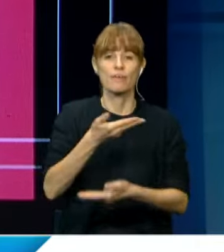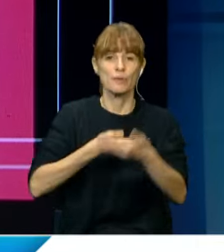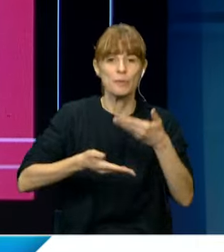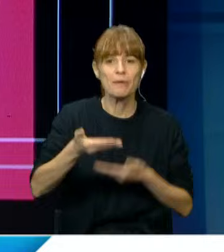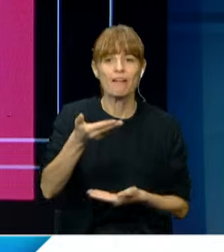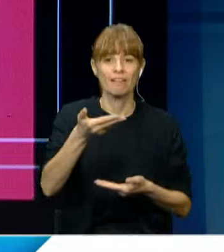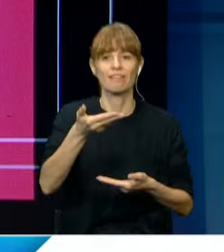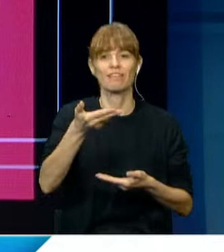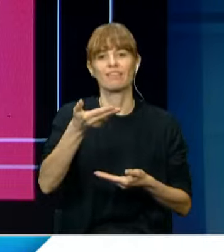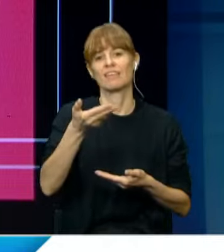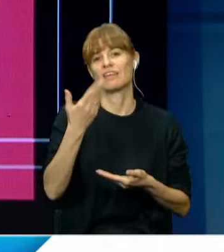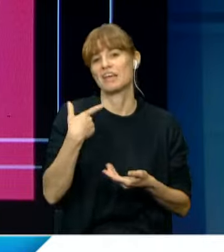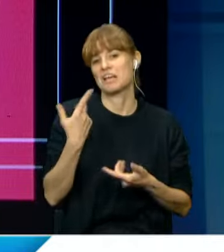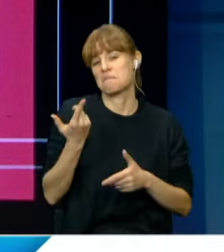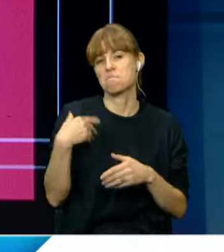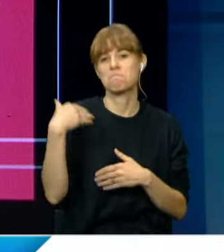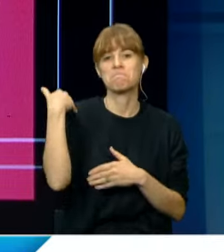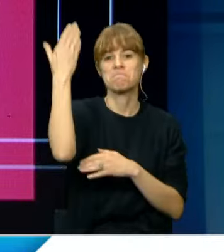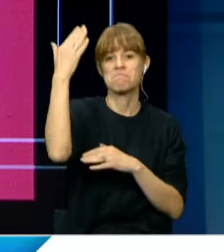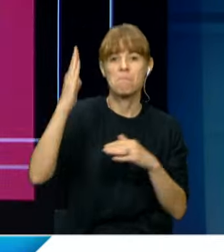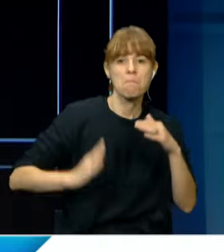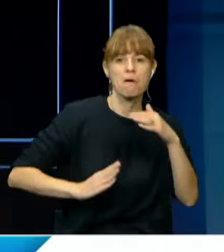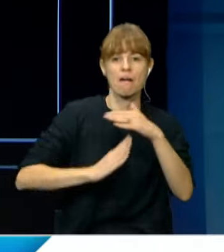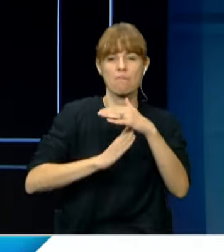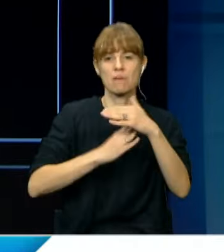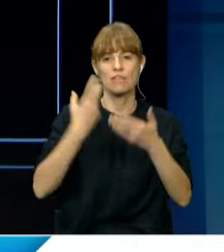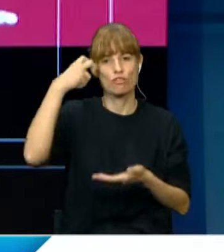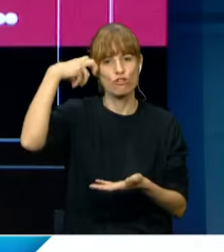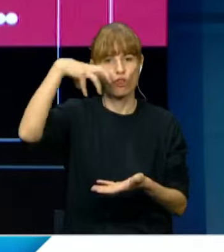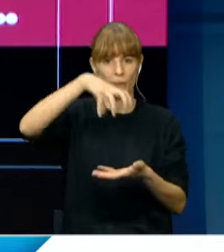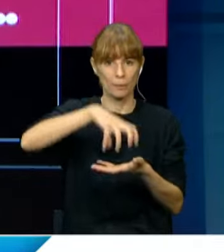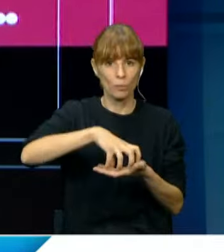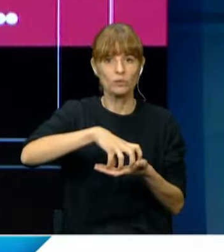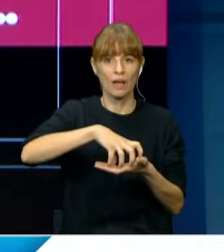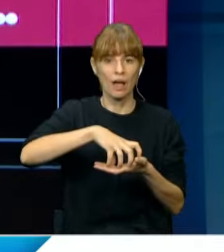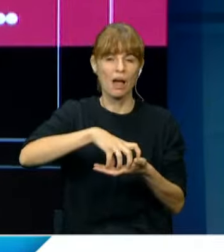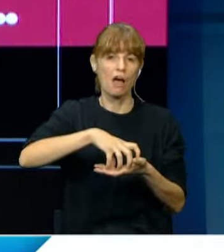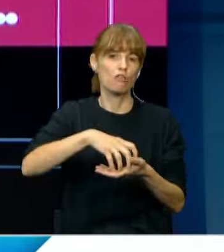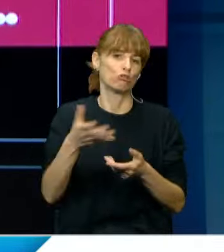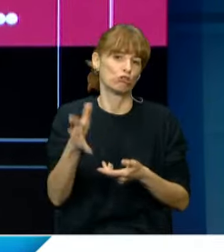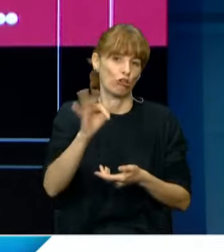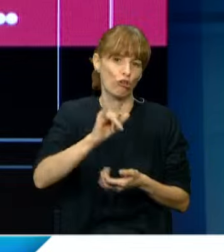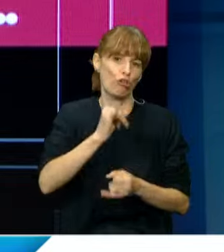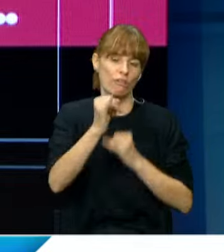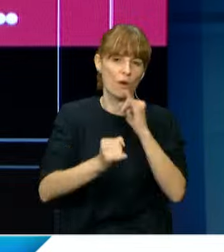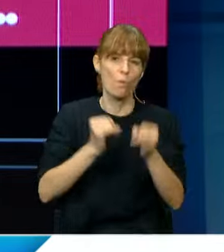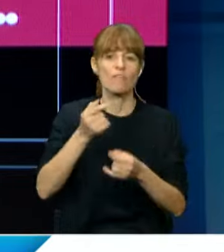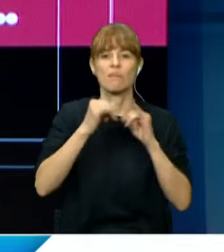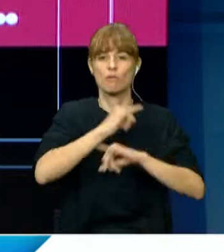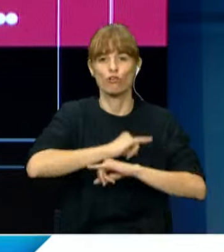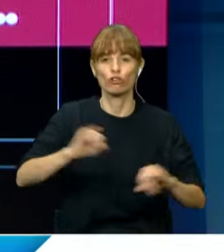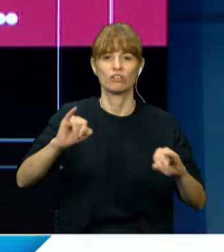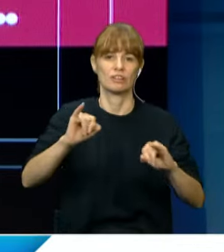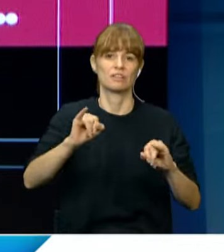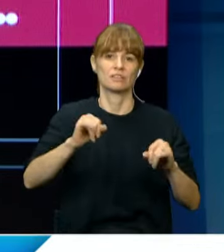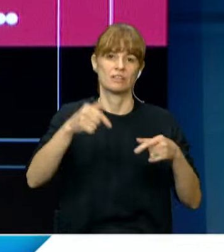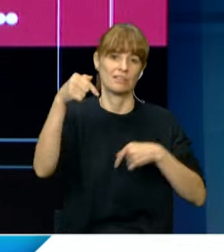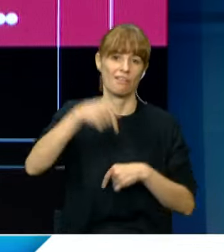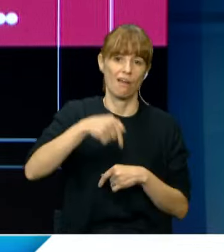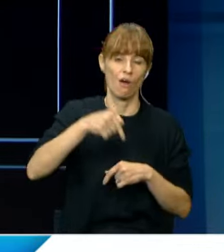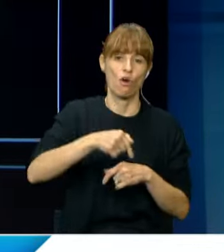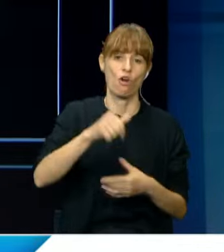con ustedes el quehacer parlamentario de nuestra Honorable Cámara de Diputados y noticias de actualidad nacional e